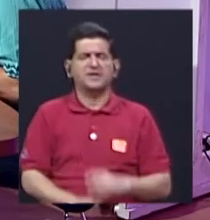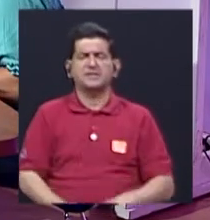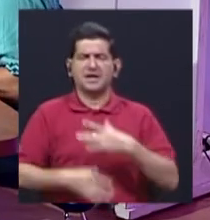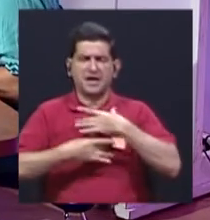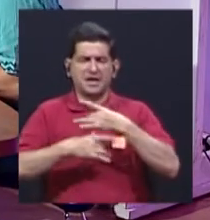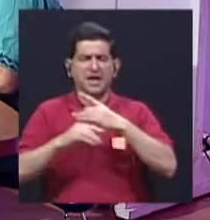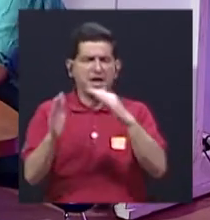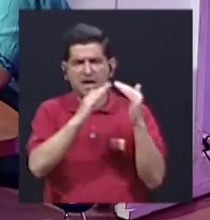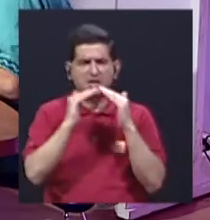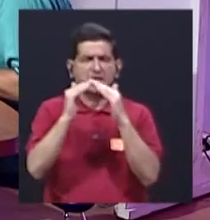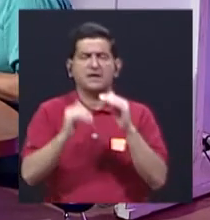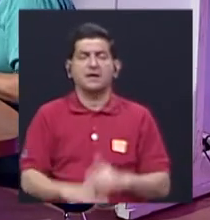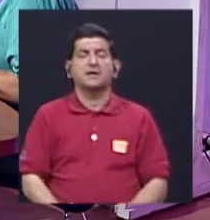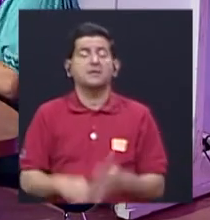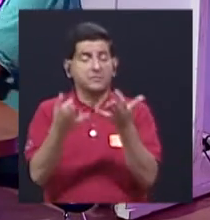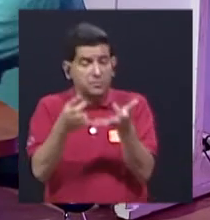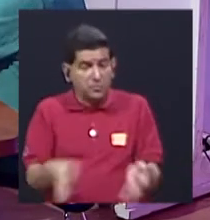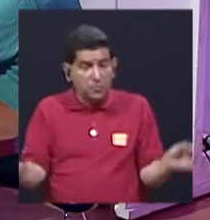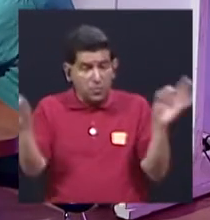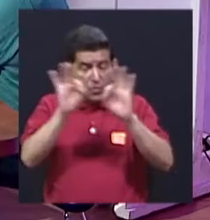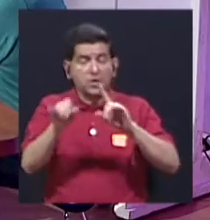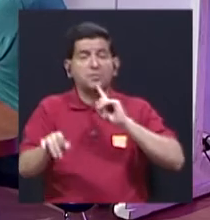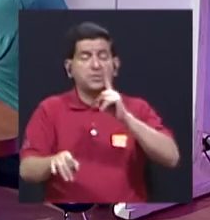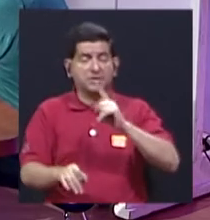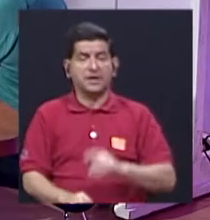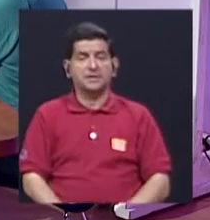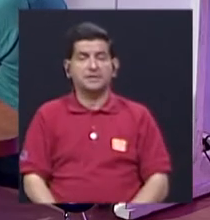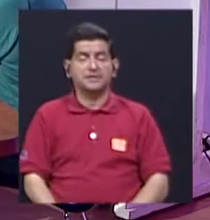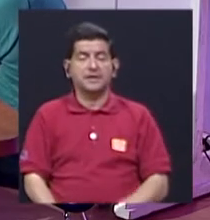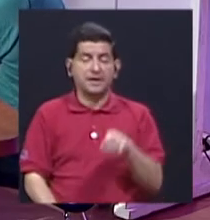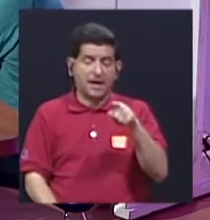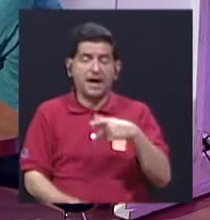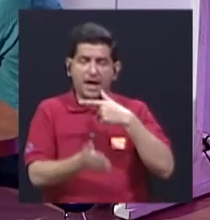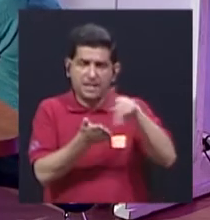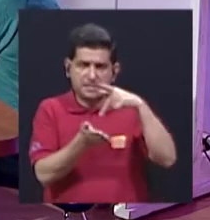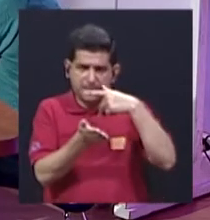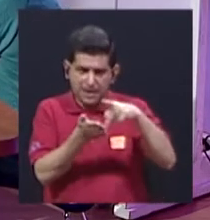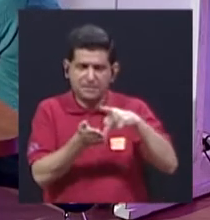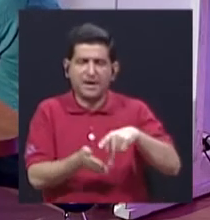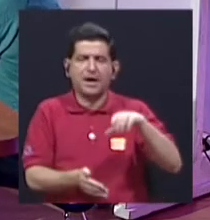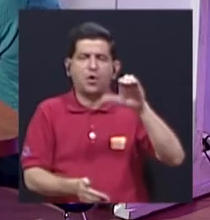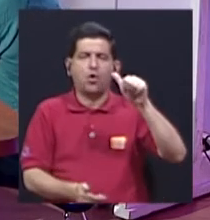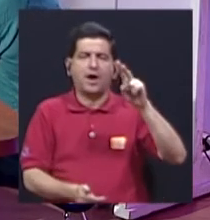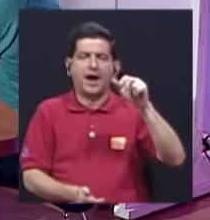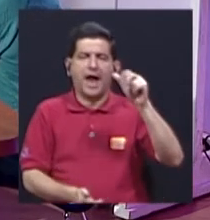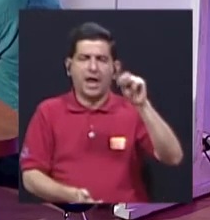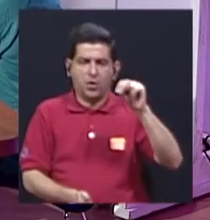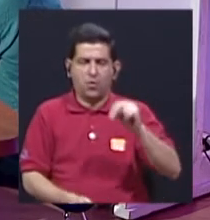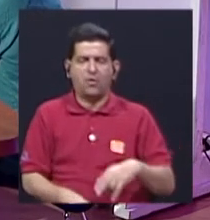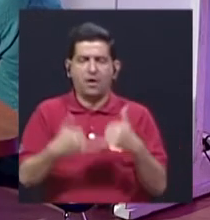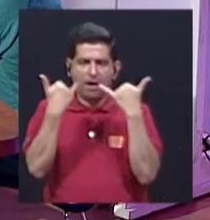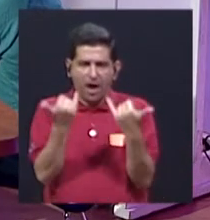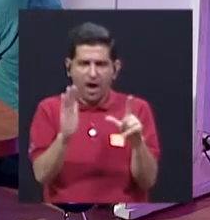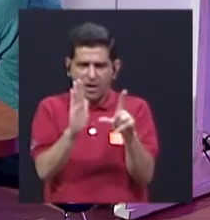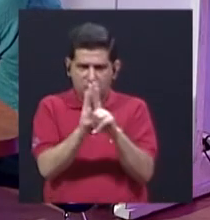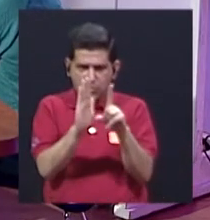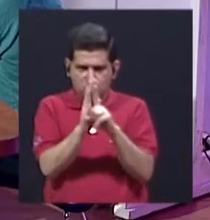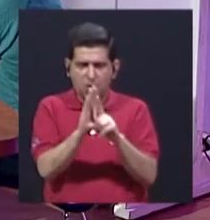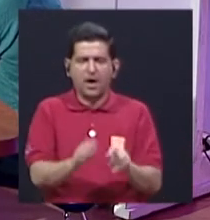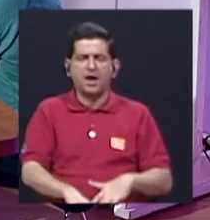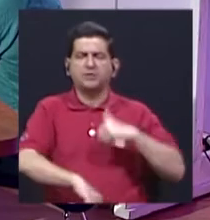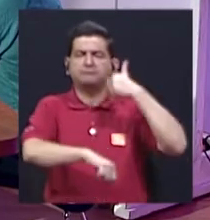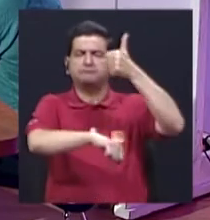es importante señalar que respecto al tema del cánon, del pago del cánon, en la ley vigente lo que está